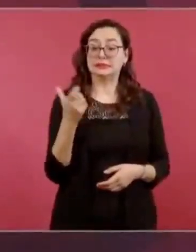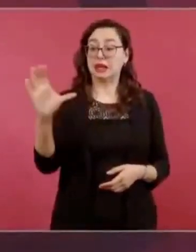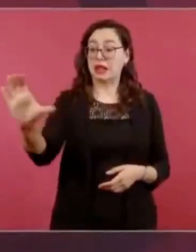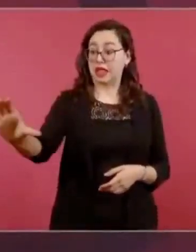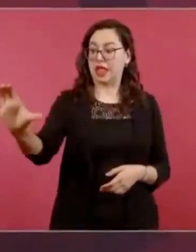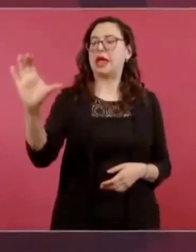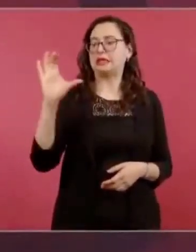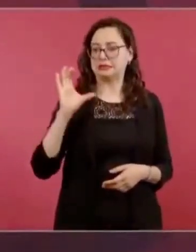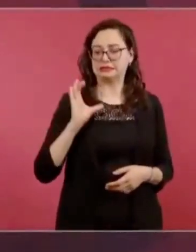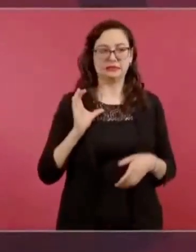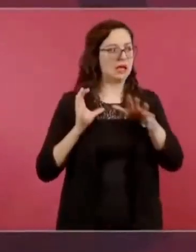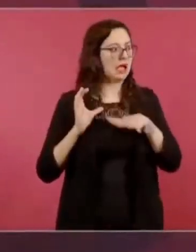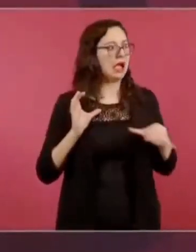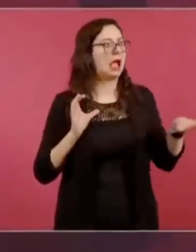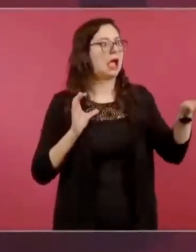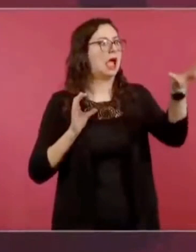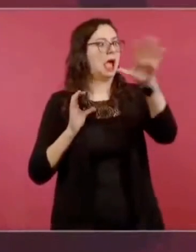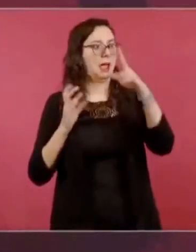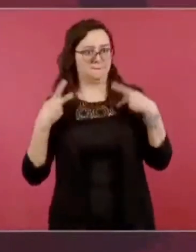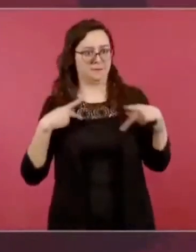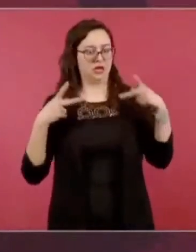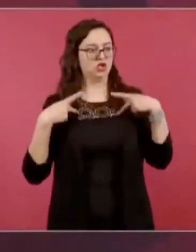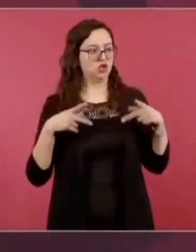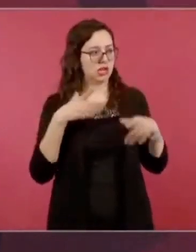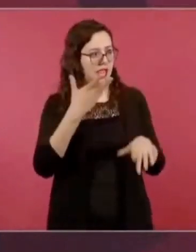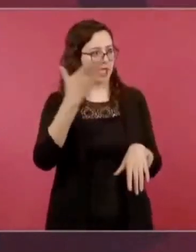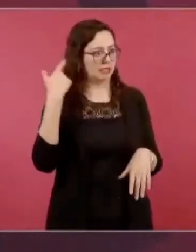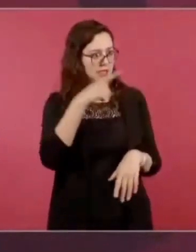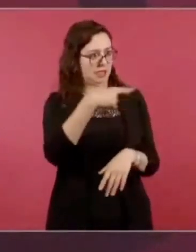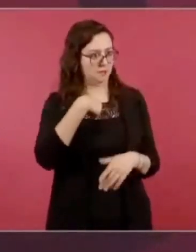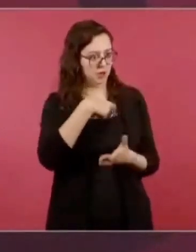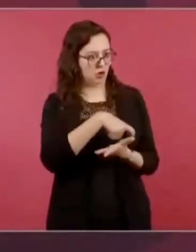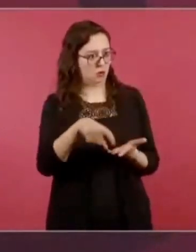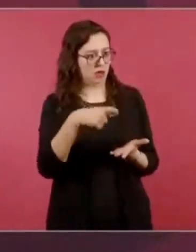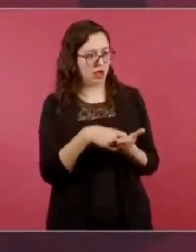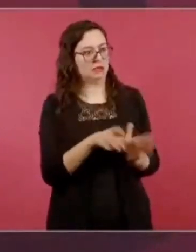devolviera a cada consumidor.